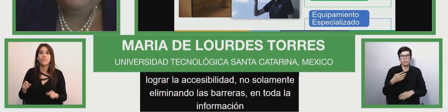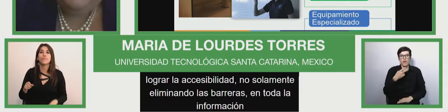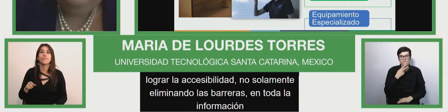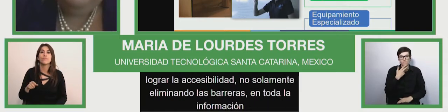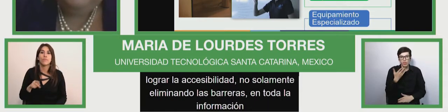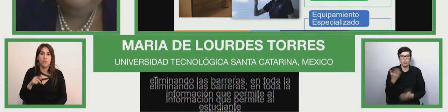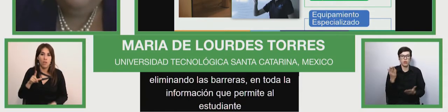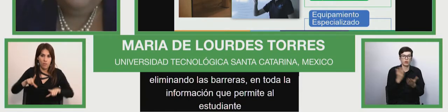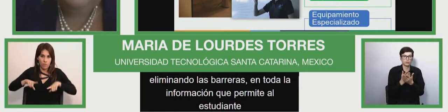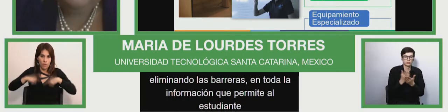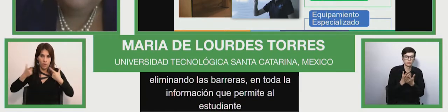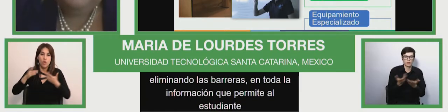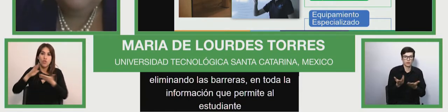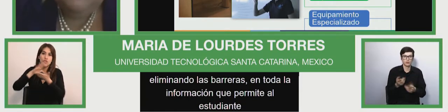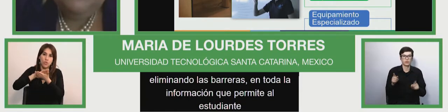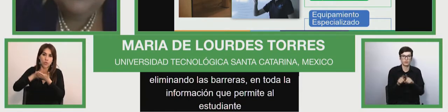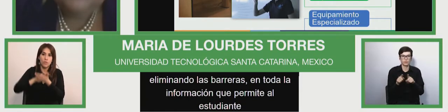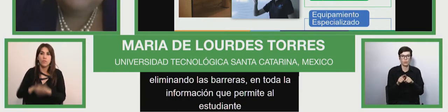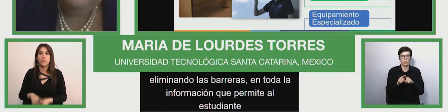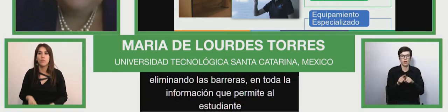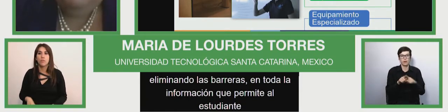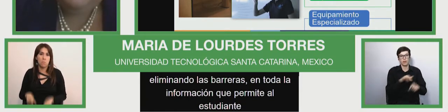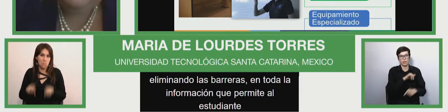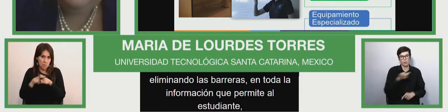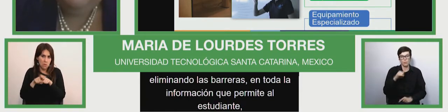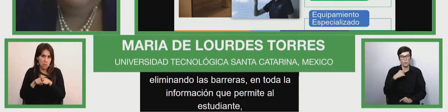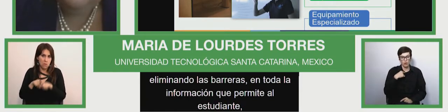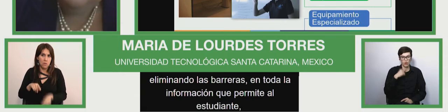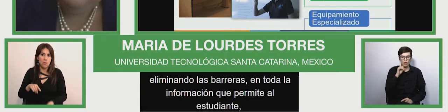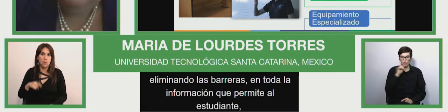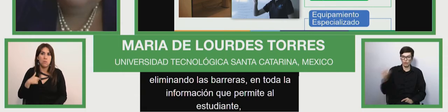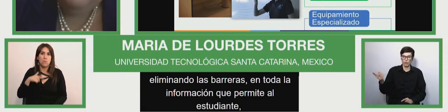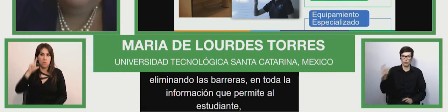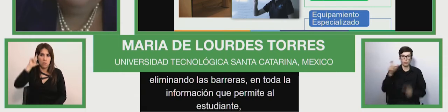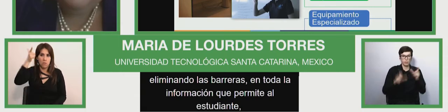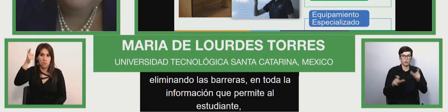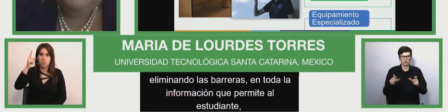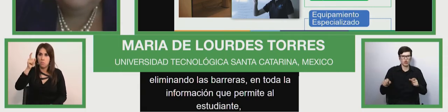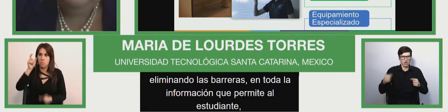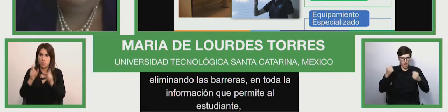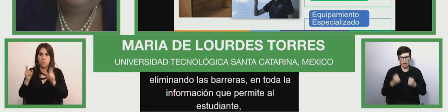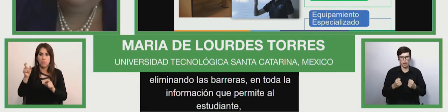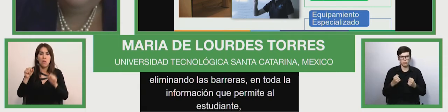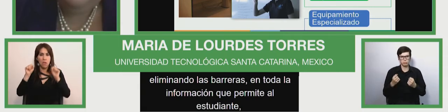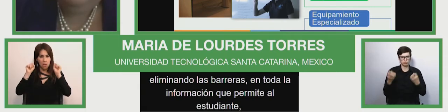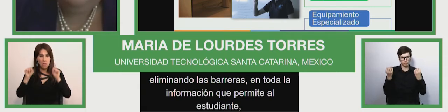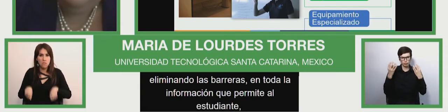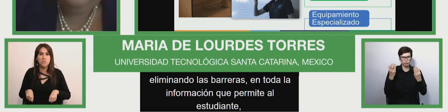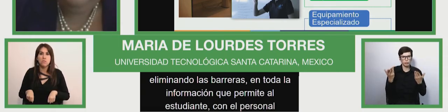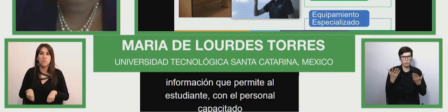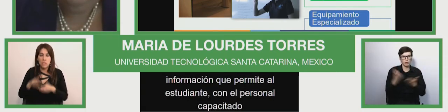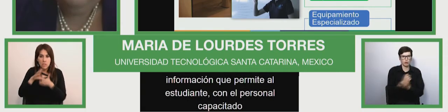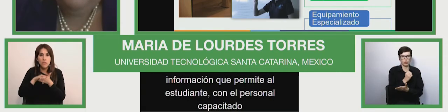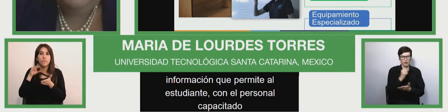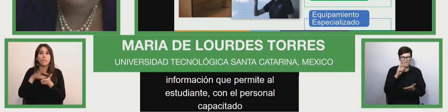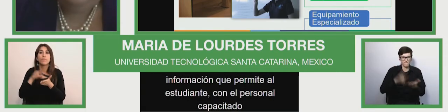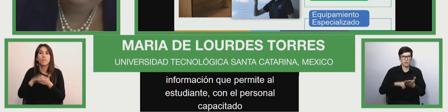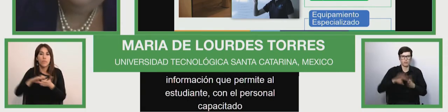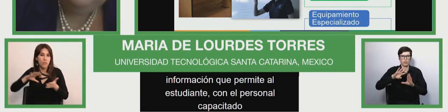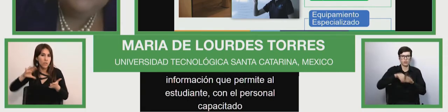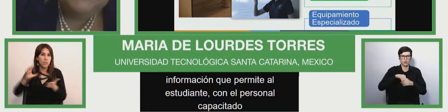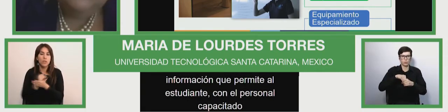al mismo tiempo se cuenta con el personal capacitado que es un recurso humano importantísimo para lograr la verdadera inclusión